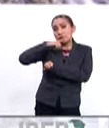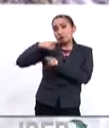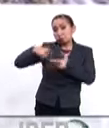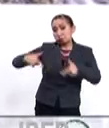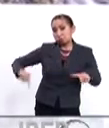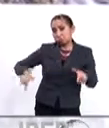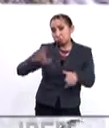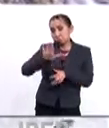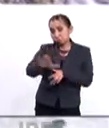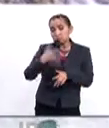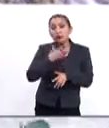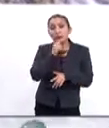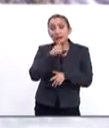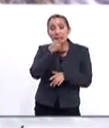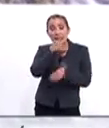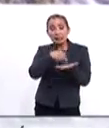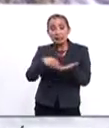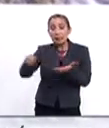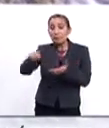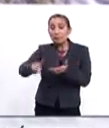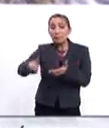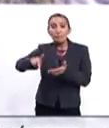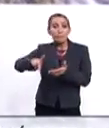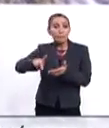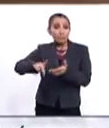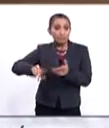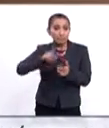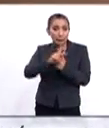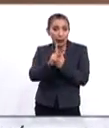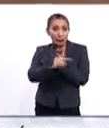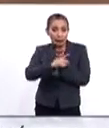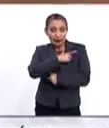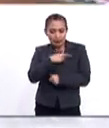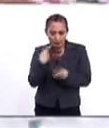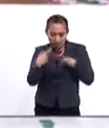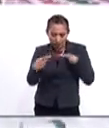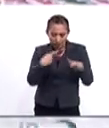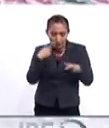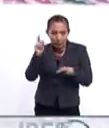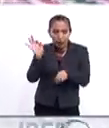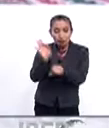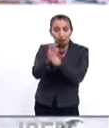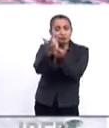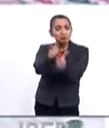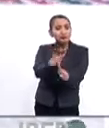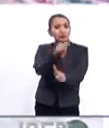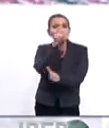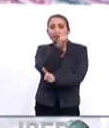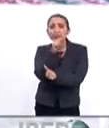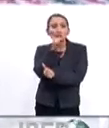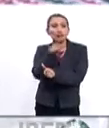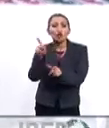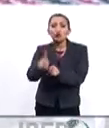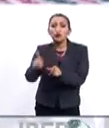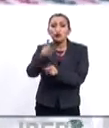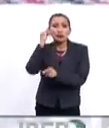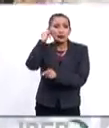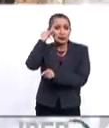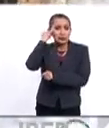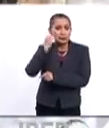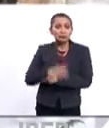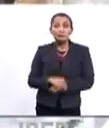lingüístico, dispone que los Estados-nación deben adoptar medidas eficaces para garantizar las libertades lingüísticas de los pueblos